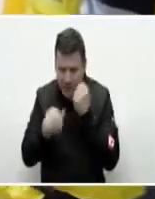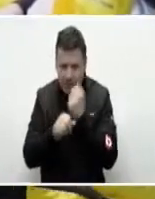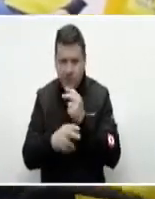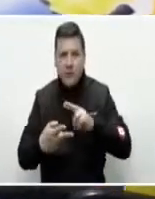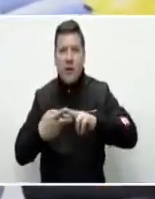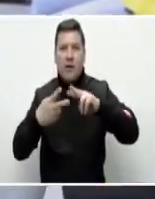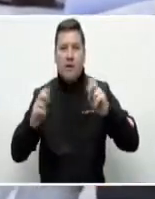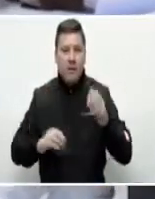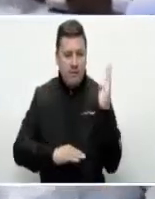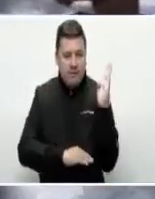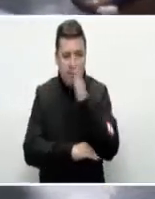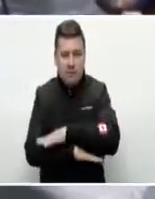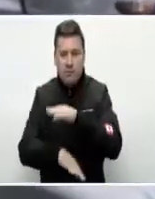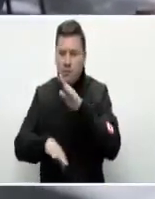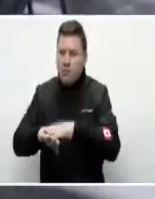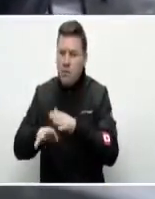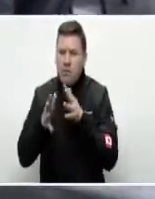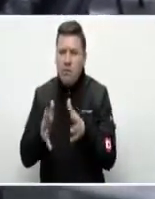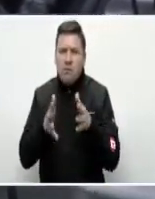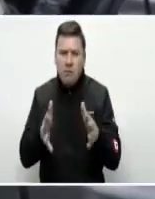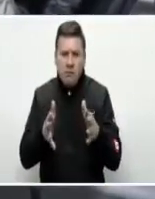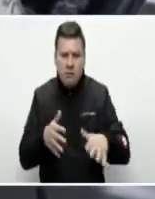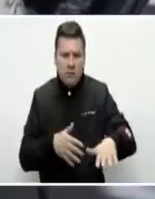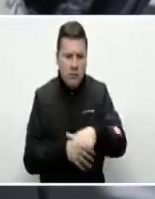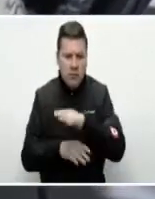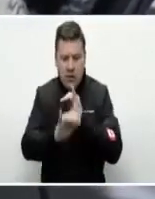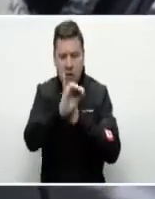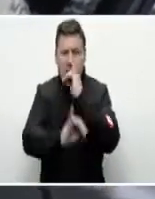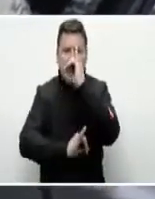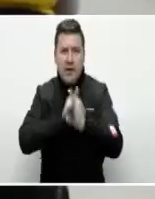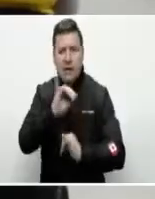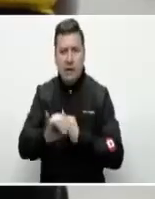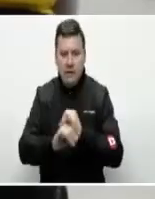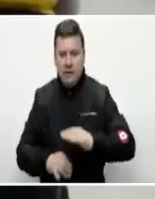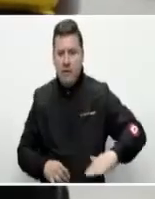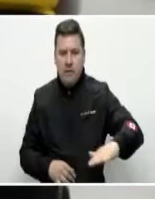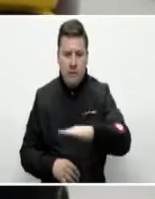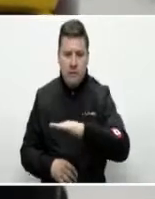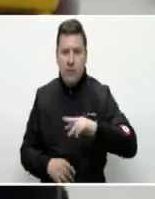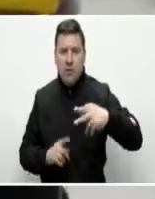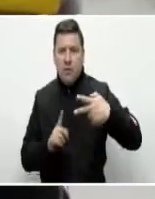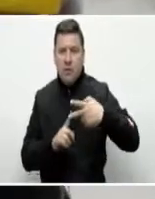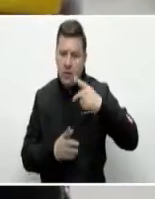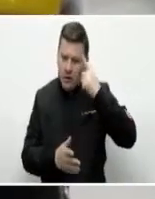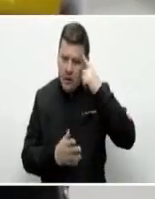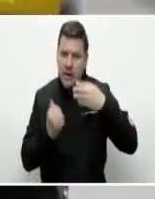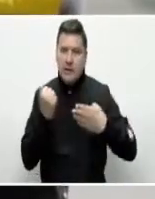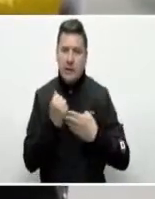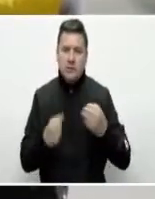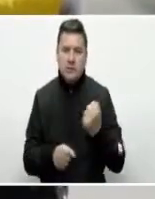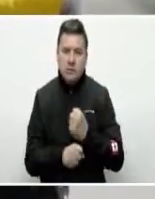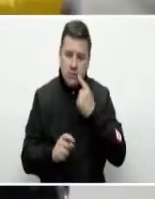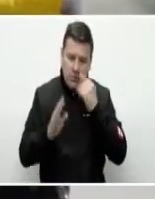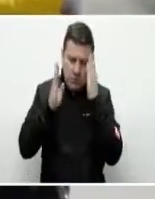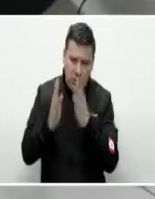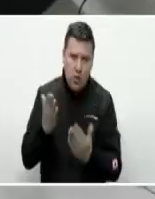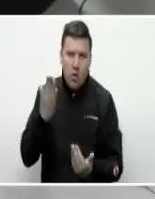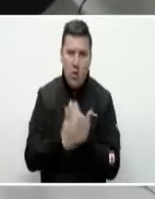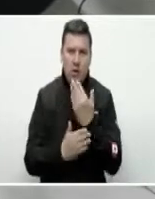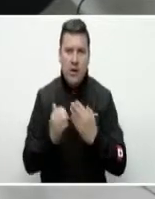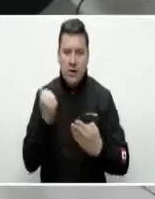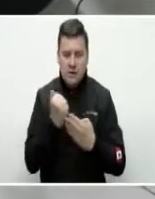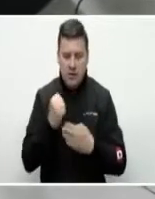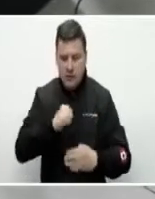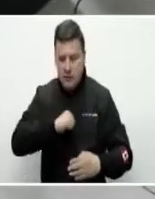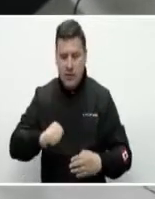la feria una jornada académica en la que participaron ponentes internacionales, quienes no dudaron en afirmar que el SENA trabaja para convertirse en el brazo